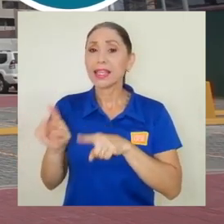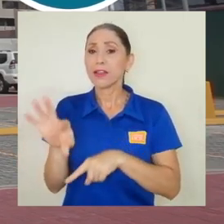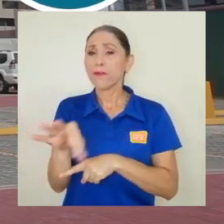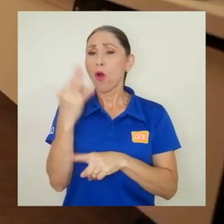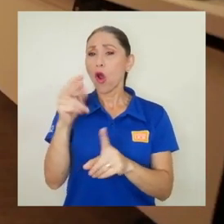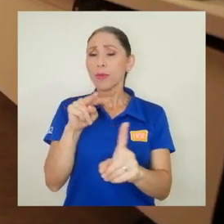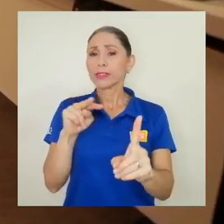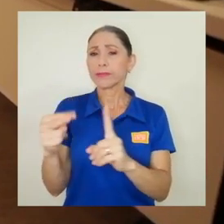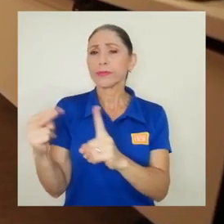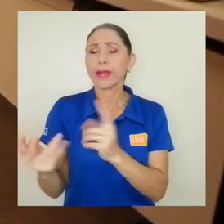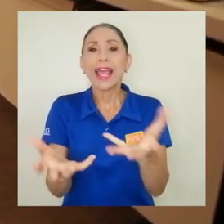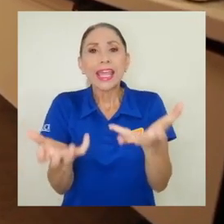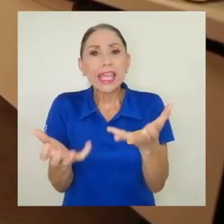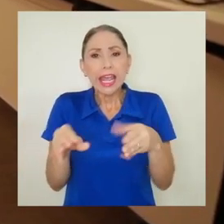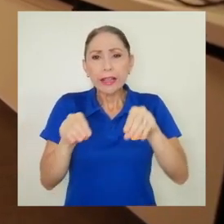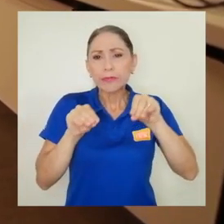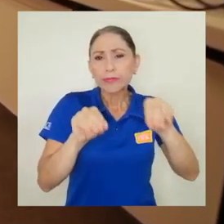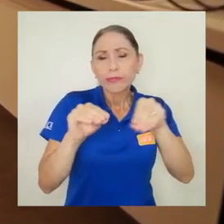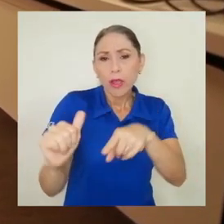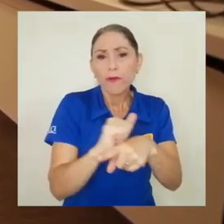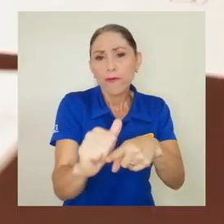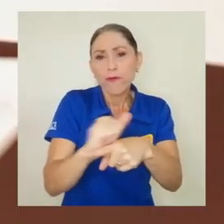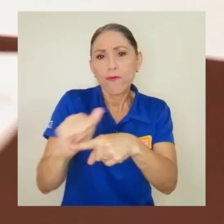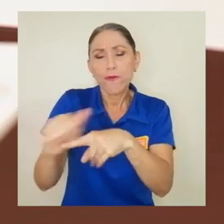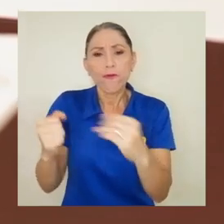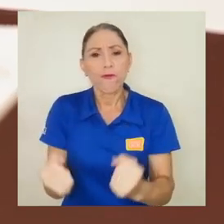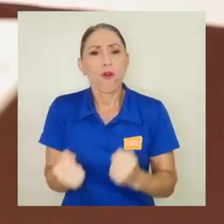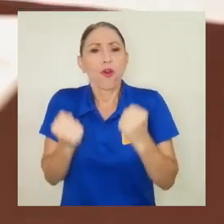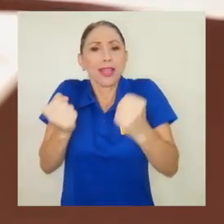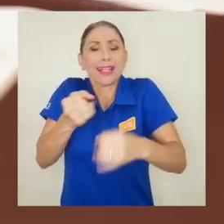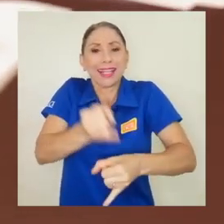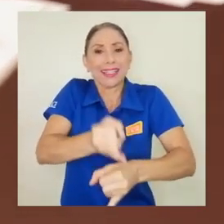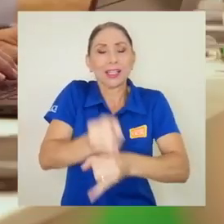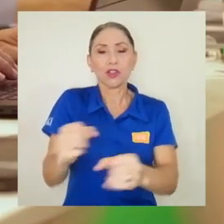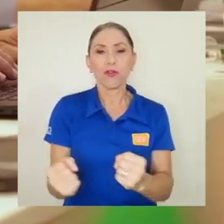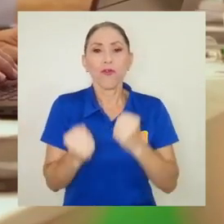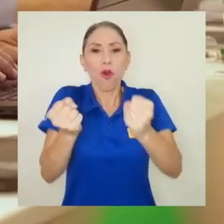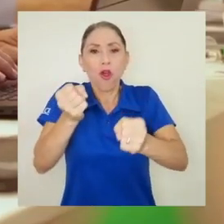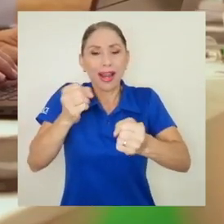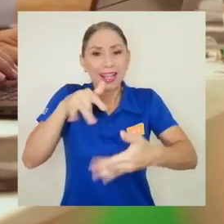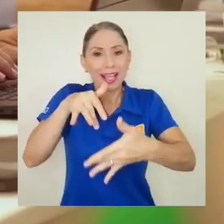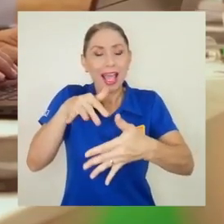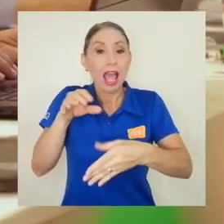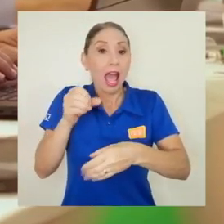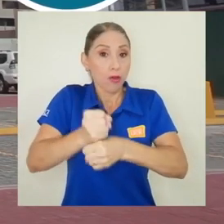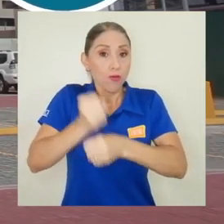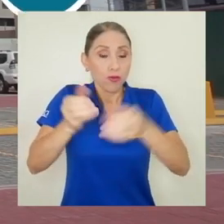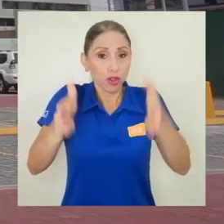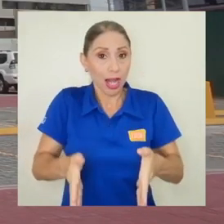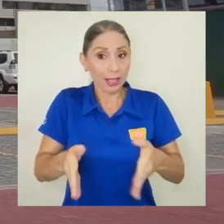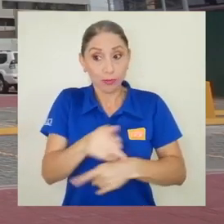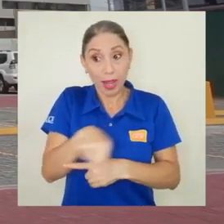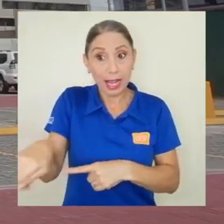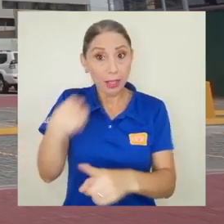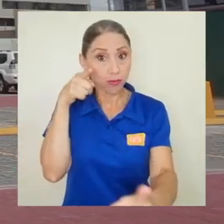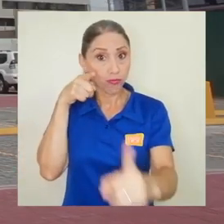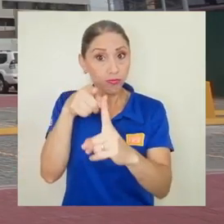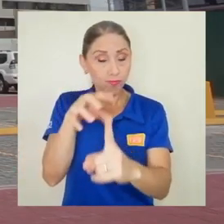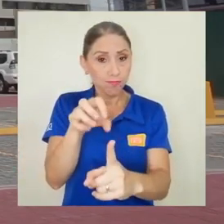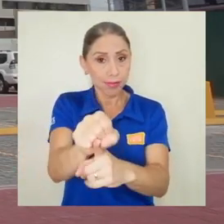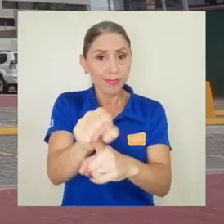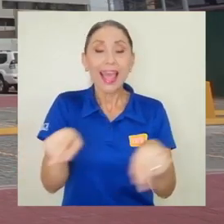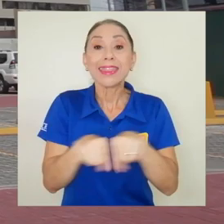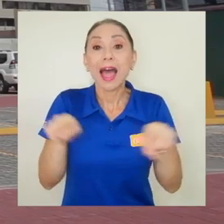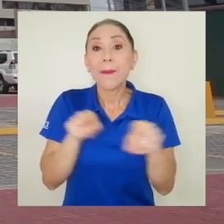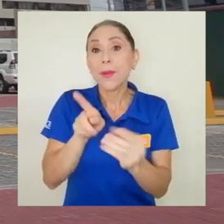herramientas, buscan formar y fortalecer a instituciones y funcionarios para el alcance de sus objetivos. También, ejecuta el